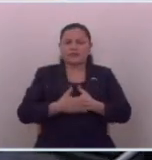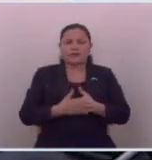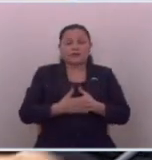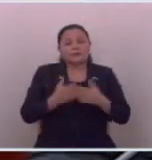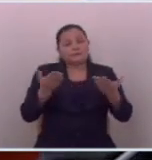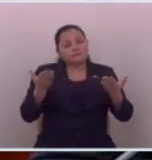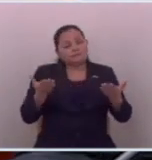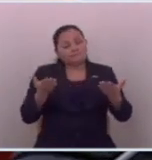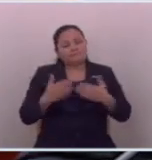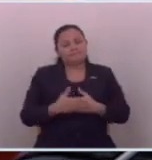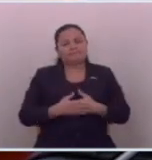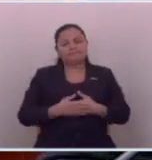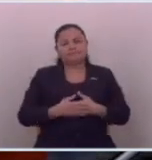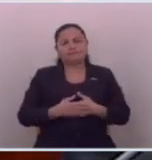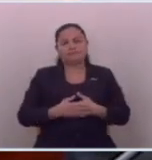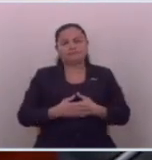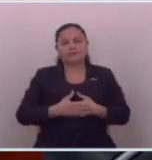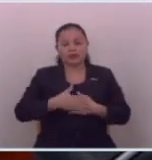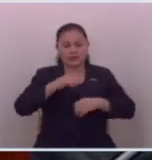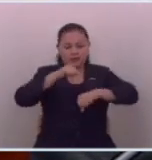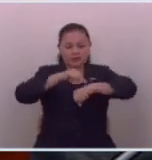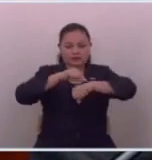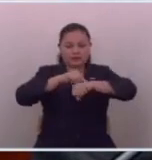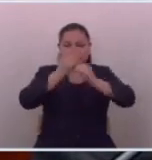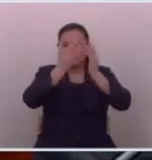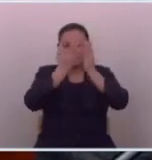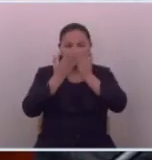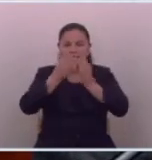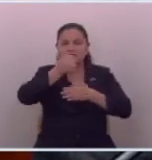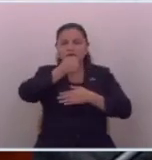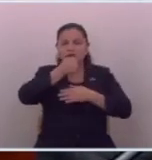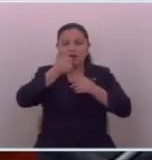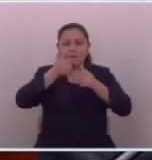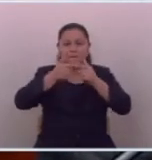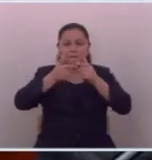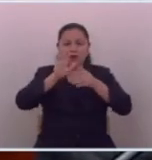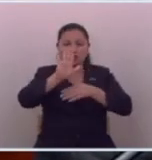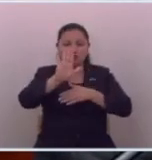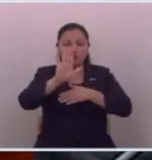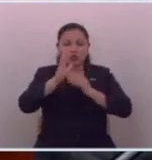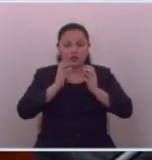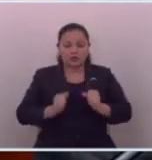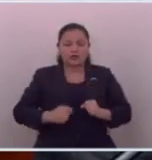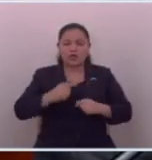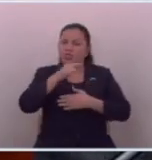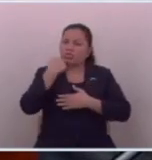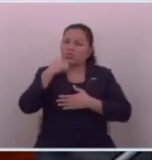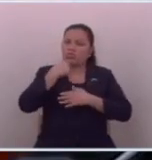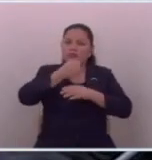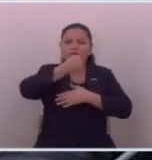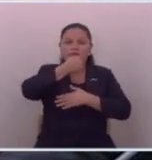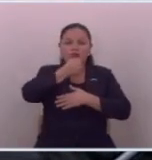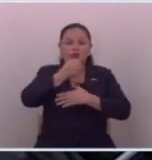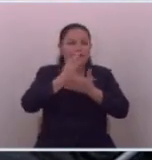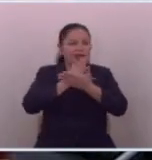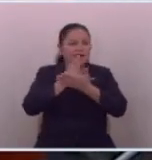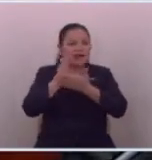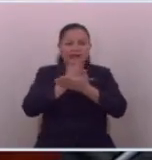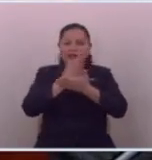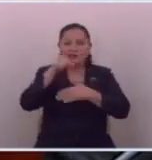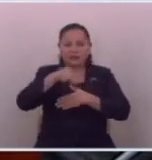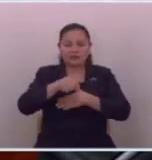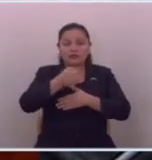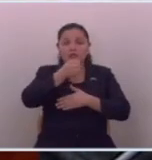así que ya me tomé el tiempo de leer periodistas asesinados en sus gobiernos no he encontrado ninguno